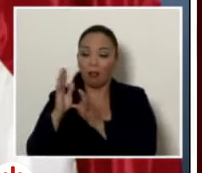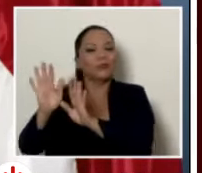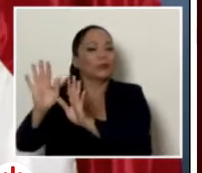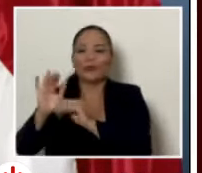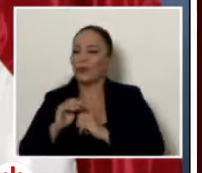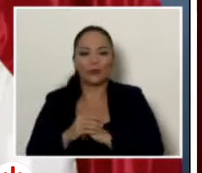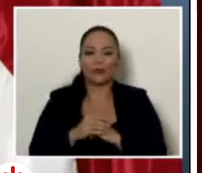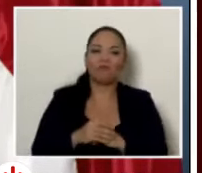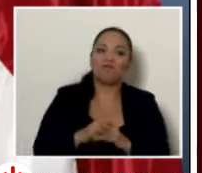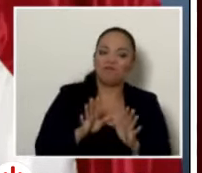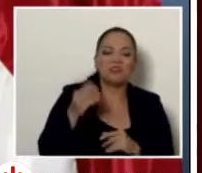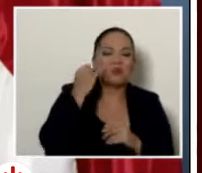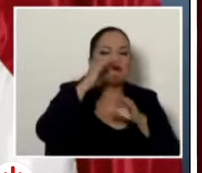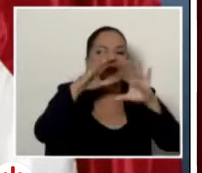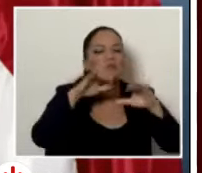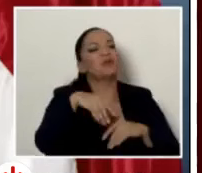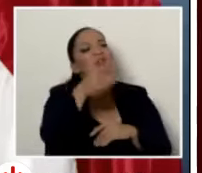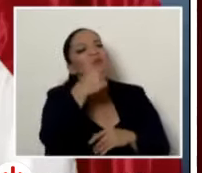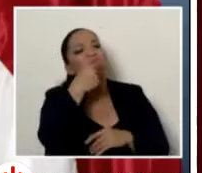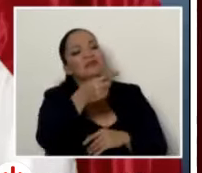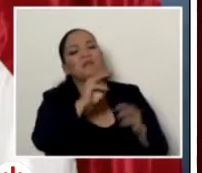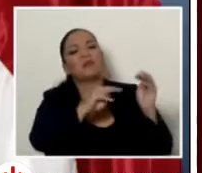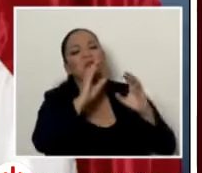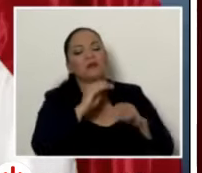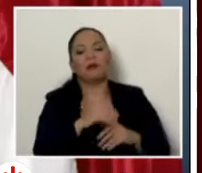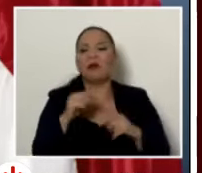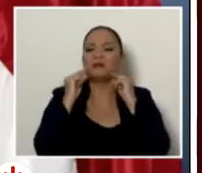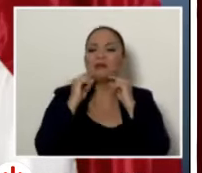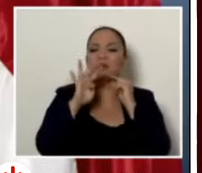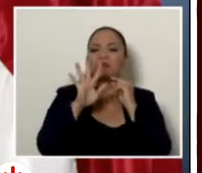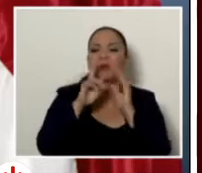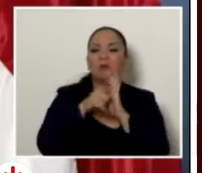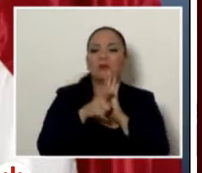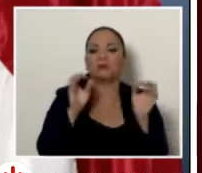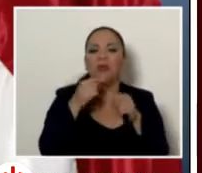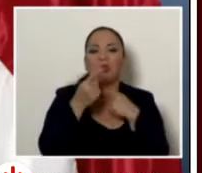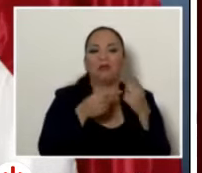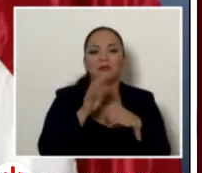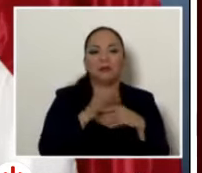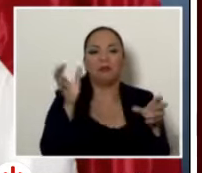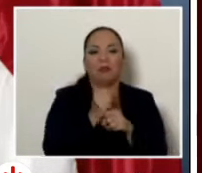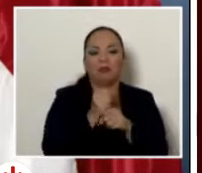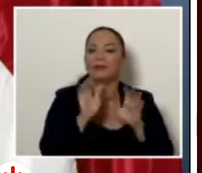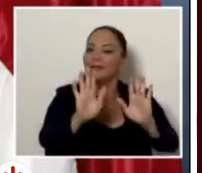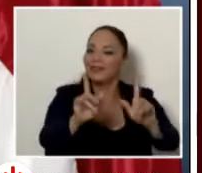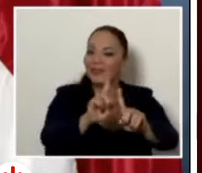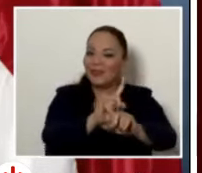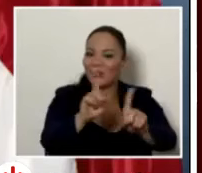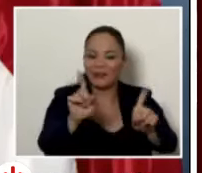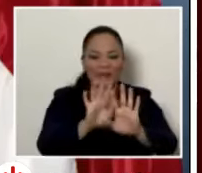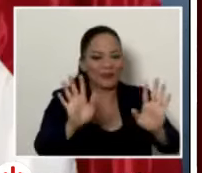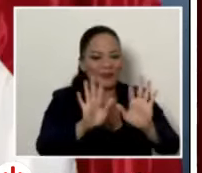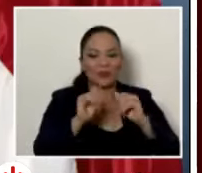cierto medio diciendo Chávez duró 45 minutos porque no tenía nada que decir eso no va a ser así vamos a